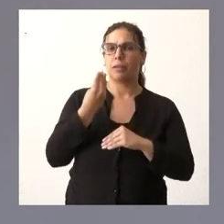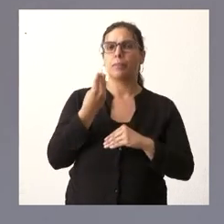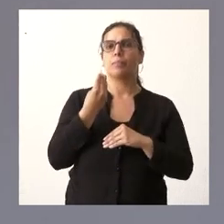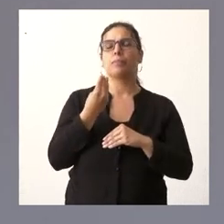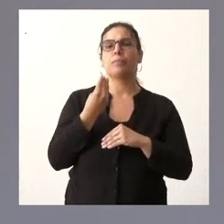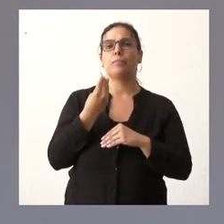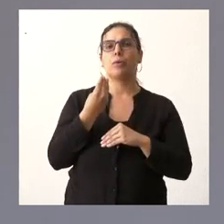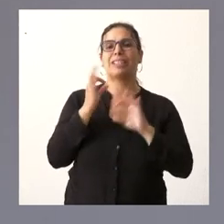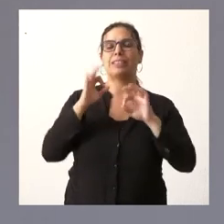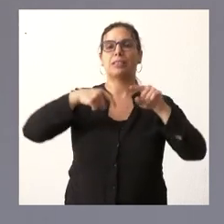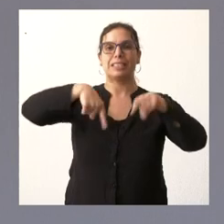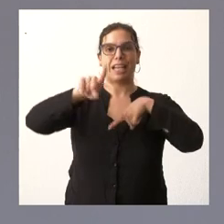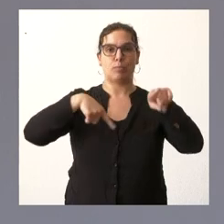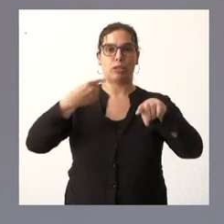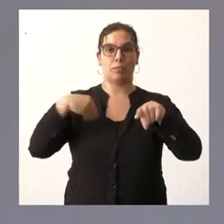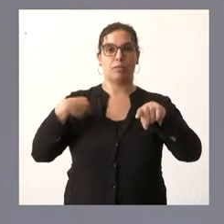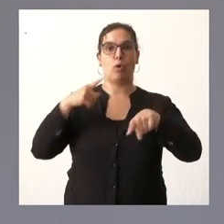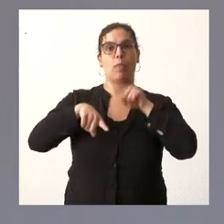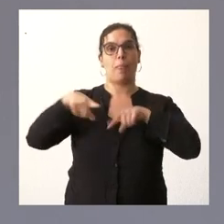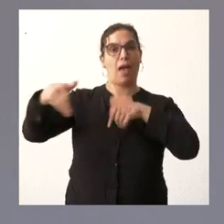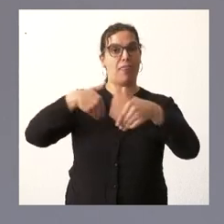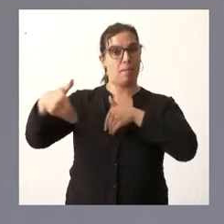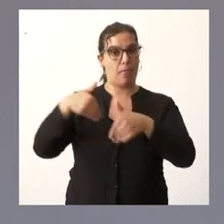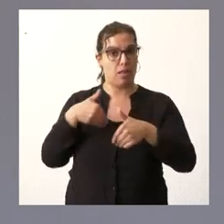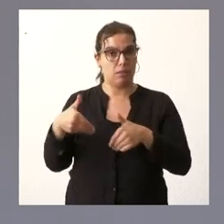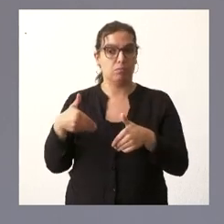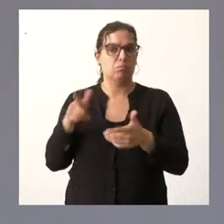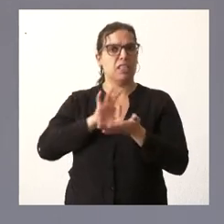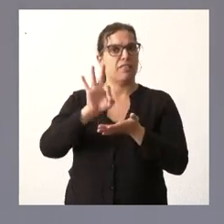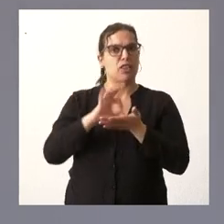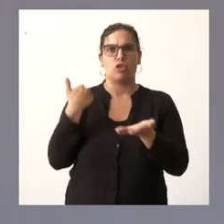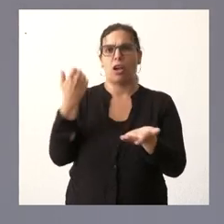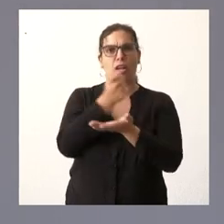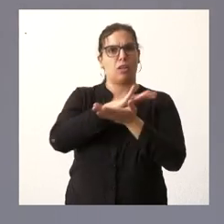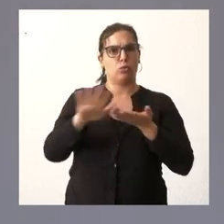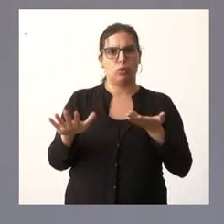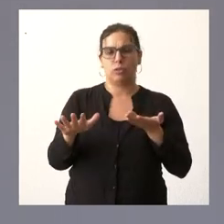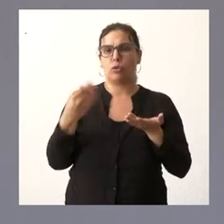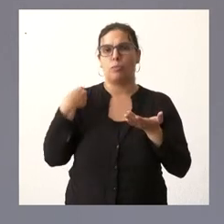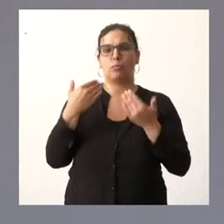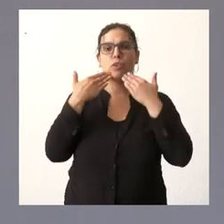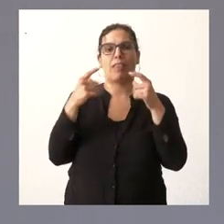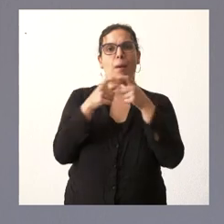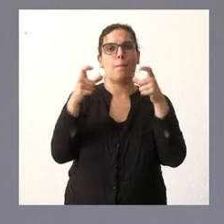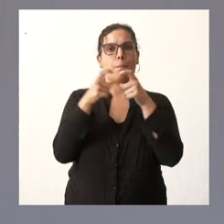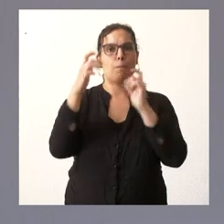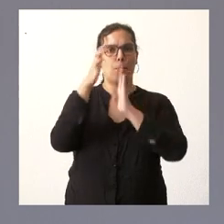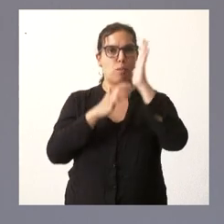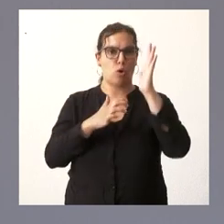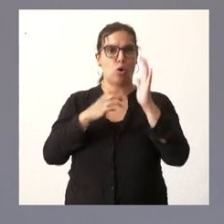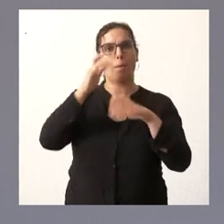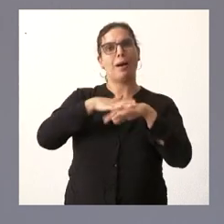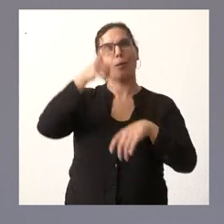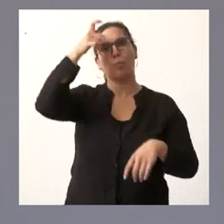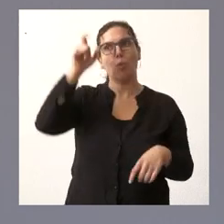el transporte a la demanda que es un servicio además ya gratuito con la instalación de estos bonos de ámbito rural